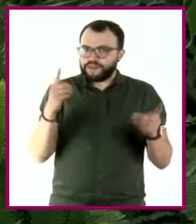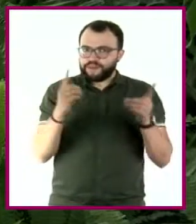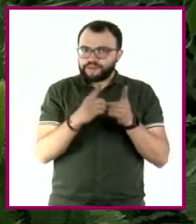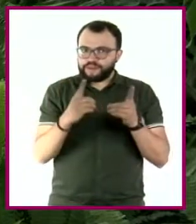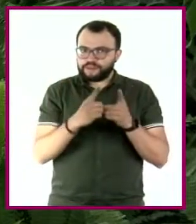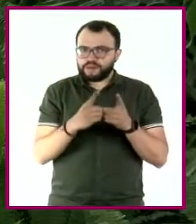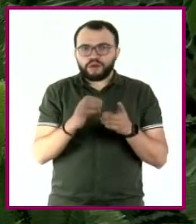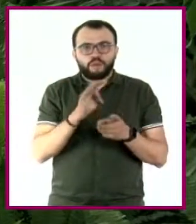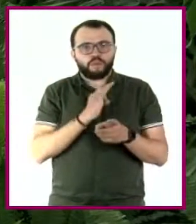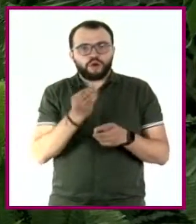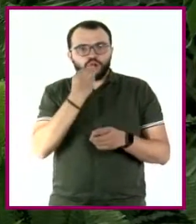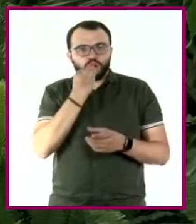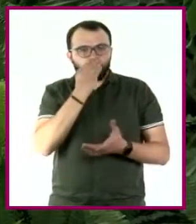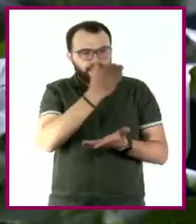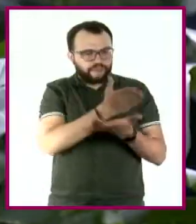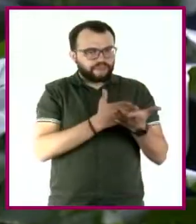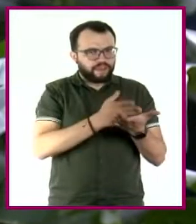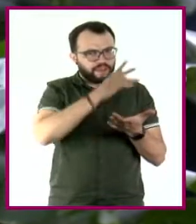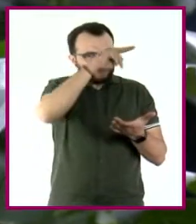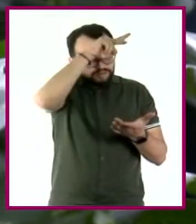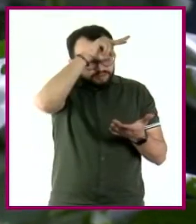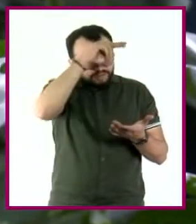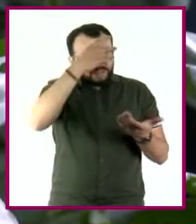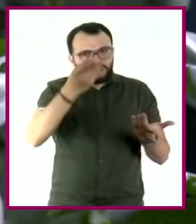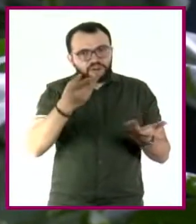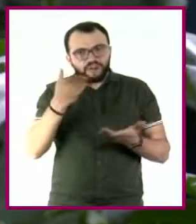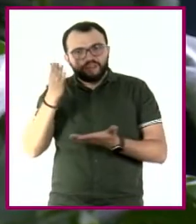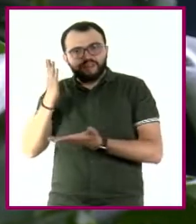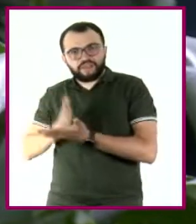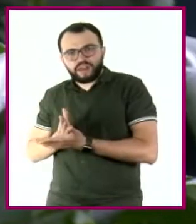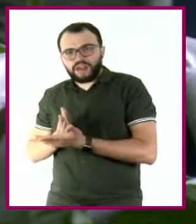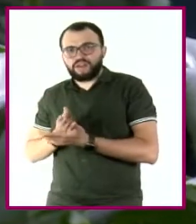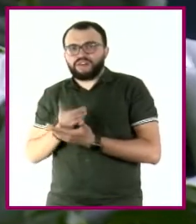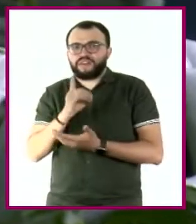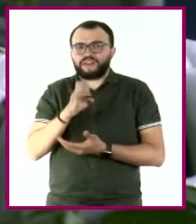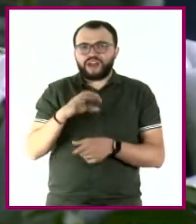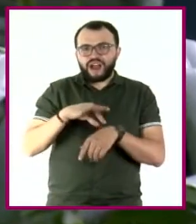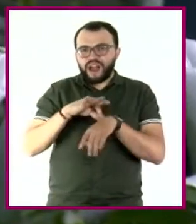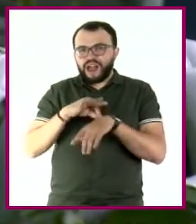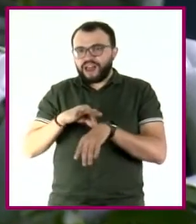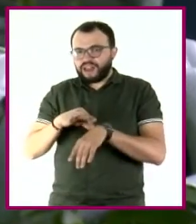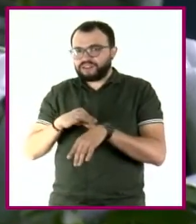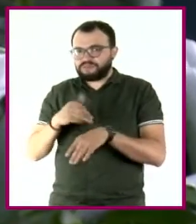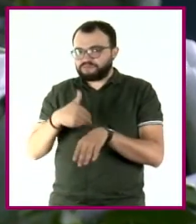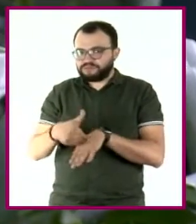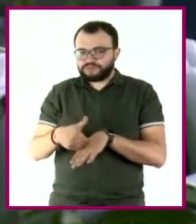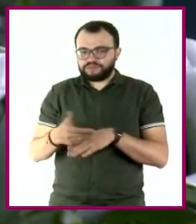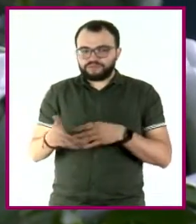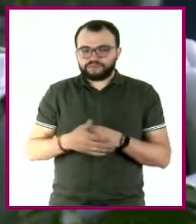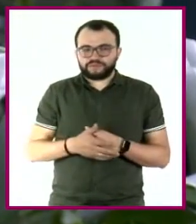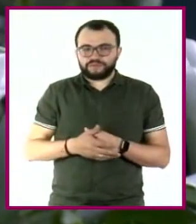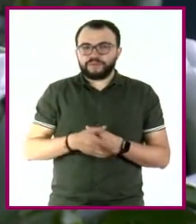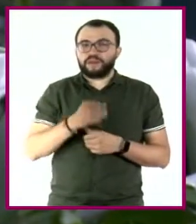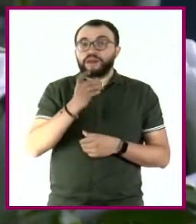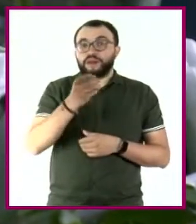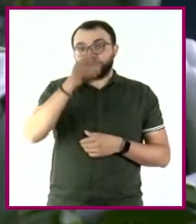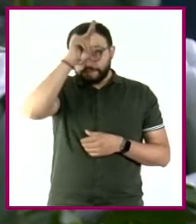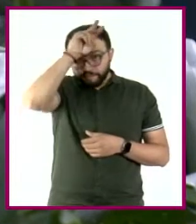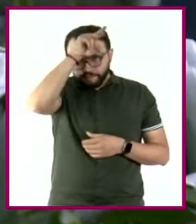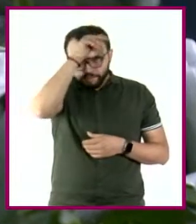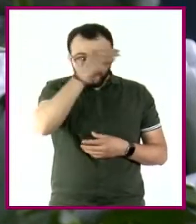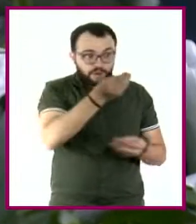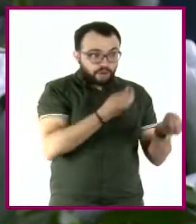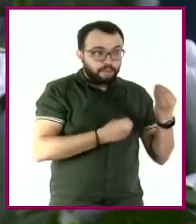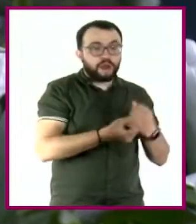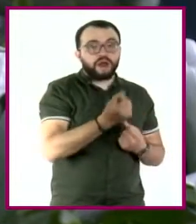un taco de insectos que un taco de carnitas? Lo primero que debemos saber sobre los insectos comestibles es que contienen mucha